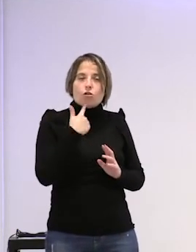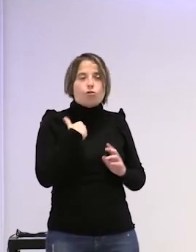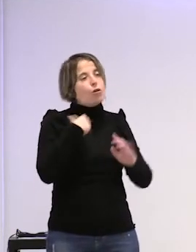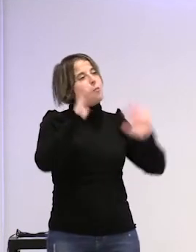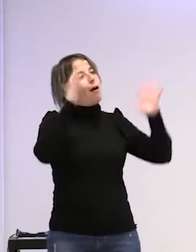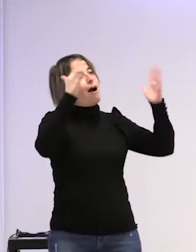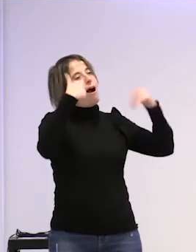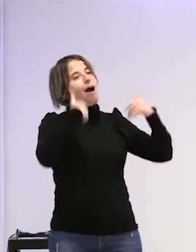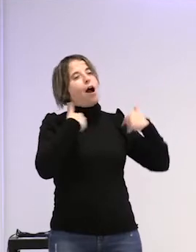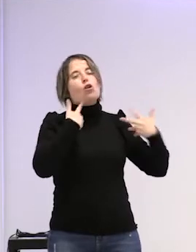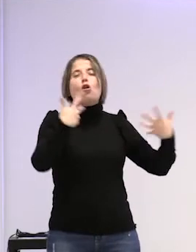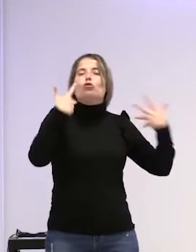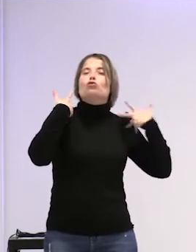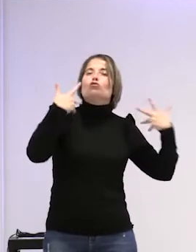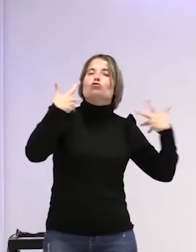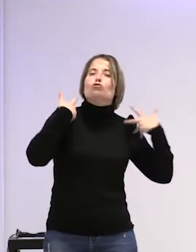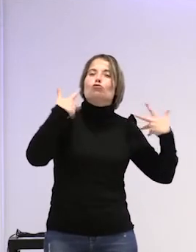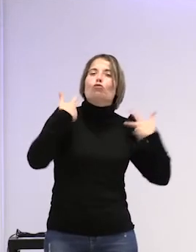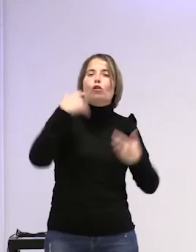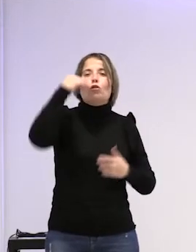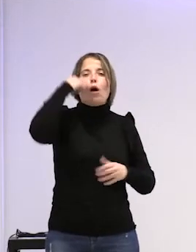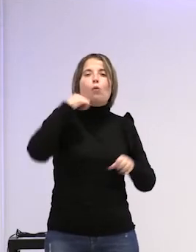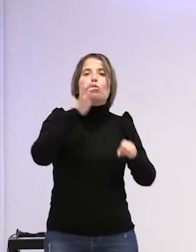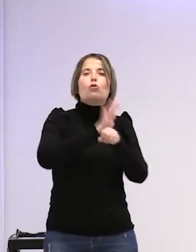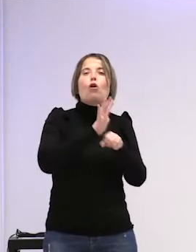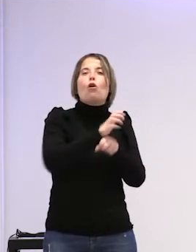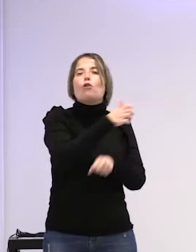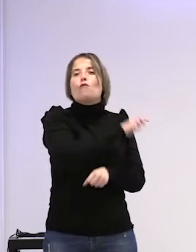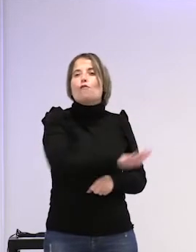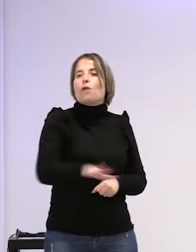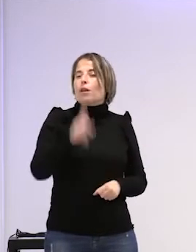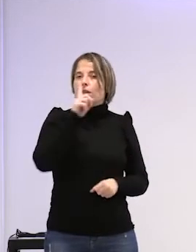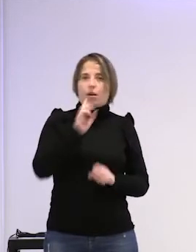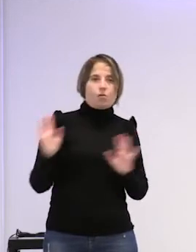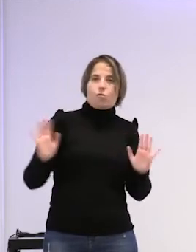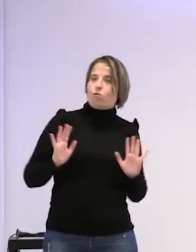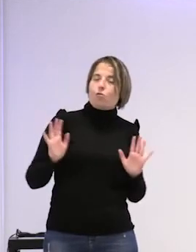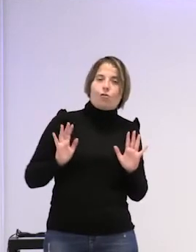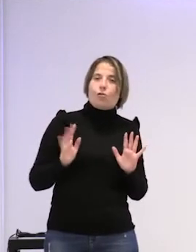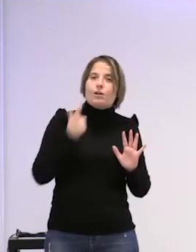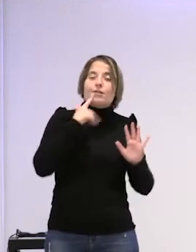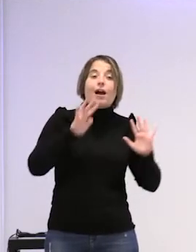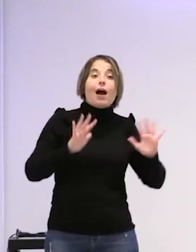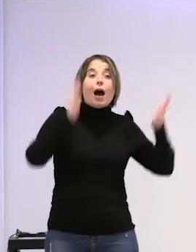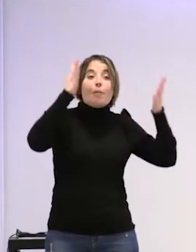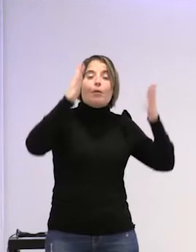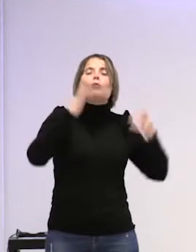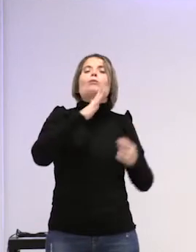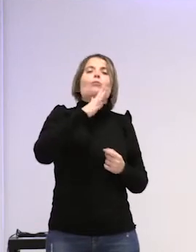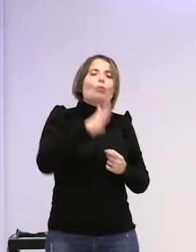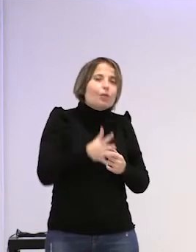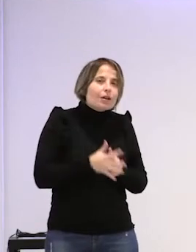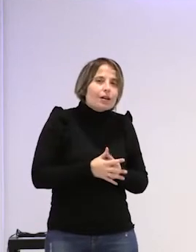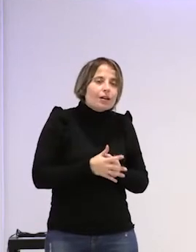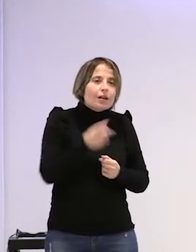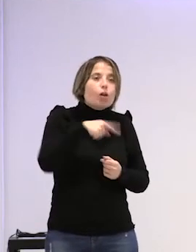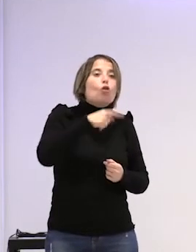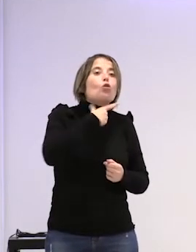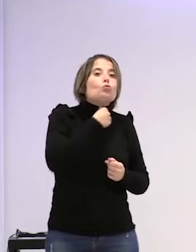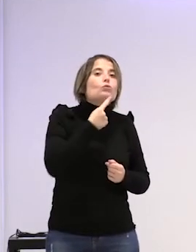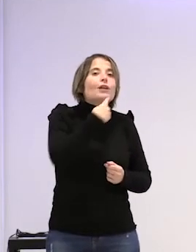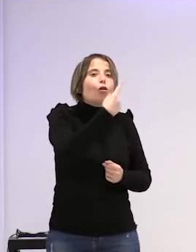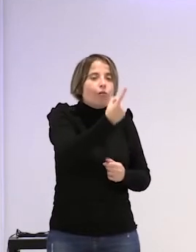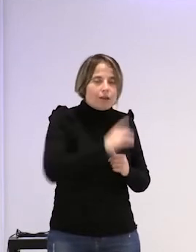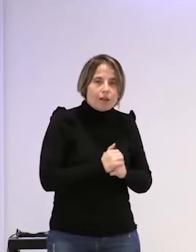aplauda porque he sufrido abusos sexuales en la infancia en todo caso si se me tiene que aplaudir es porque os gusta lo que digo